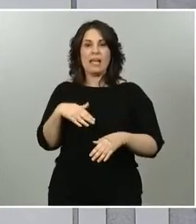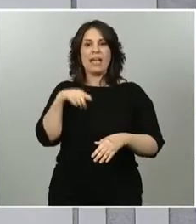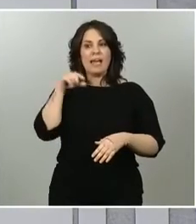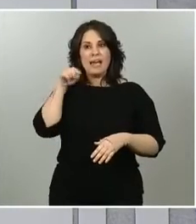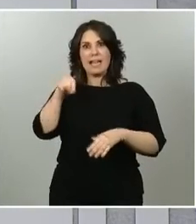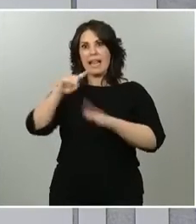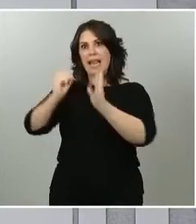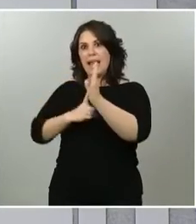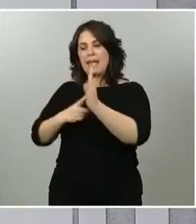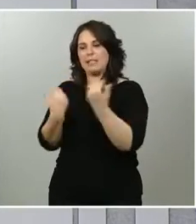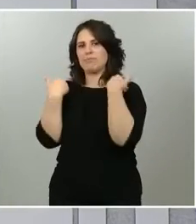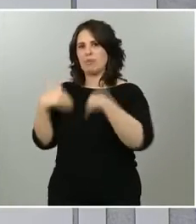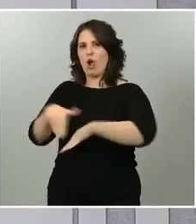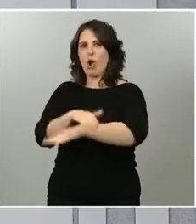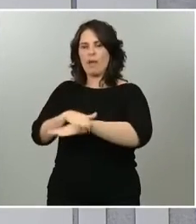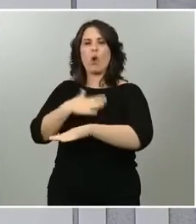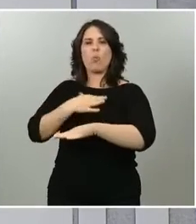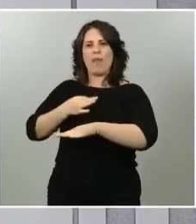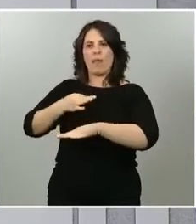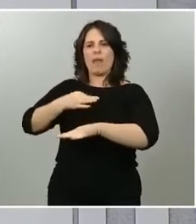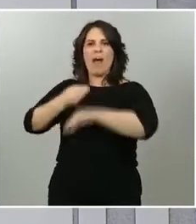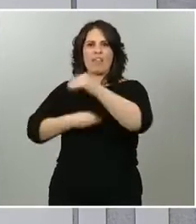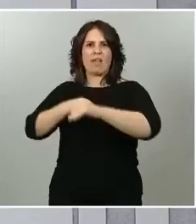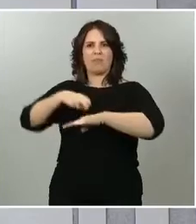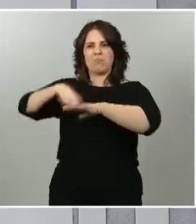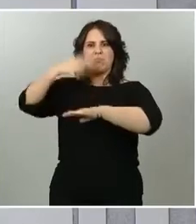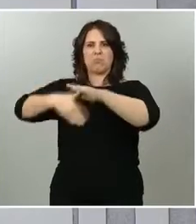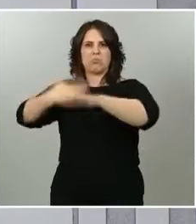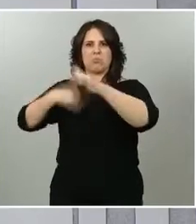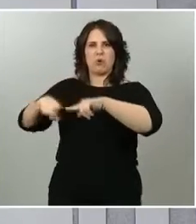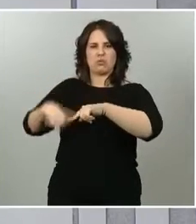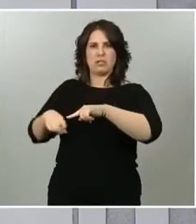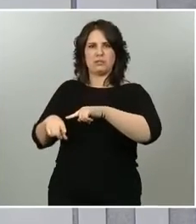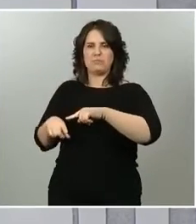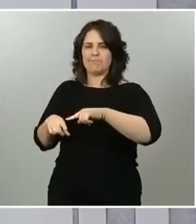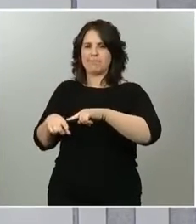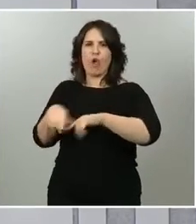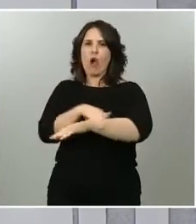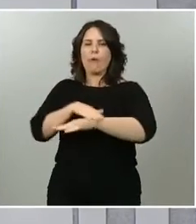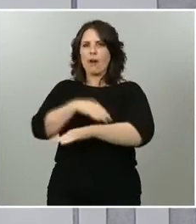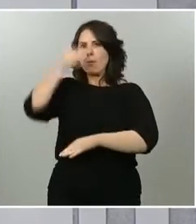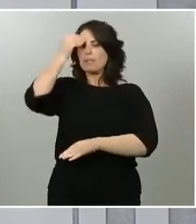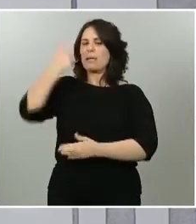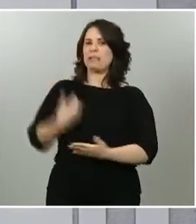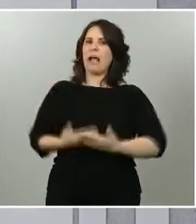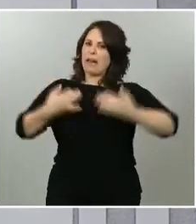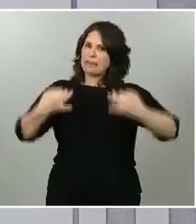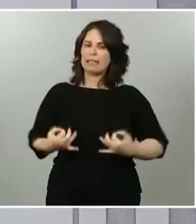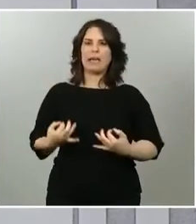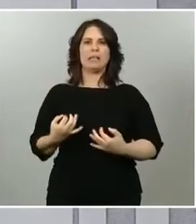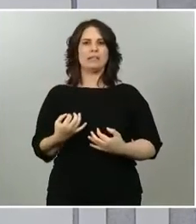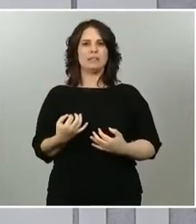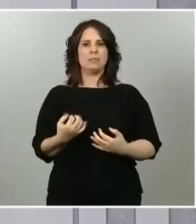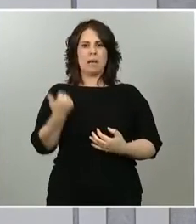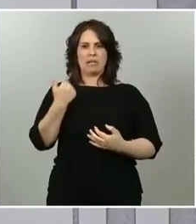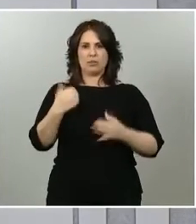restringiría esa movilidad y, por tanto, el Gobierno opina que el mecanismo más garantista, el que está previsto en la Constitución